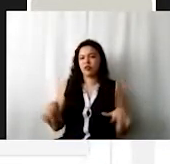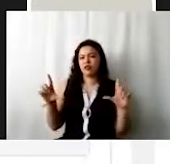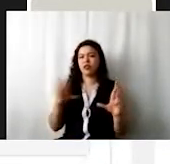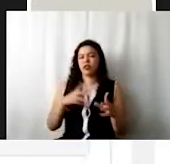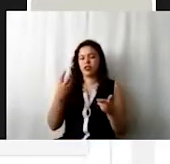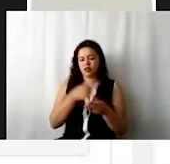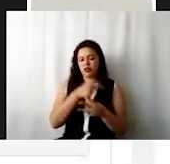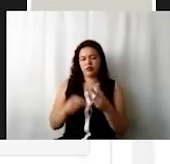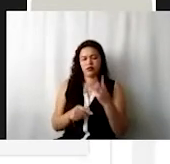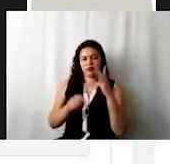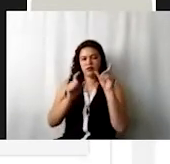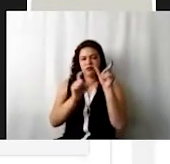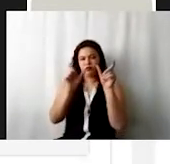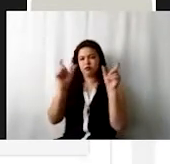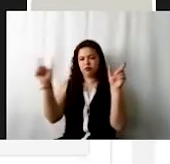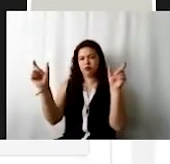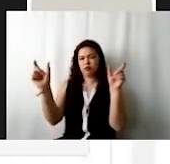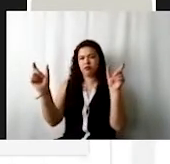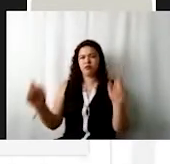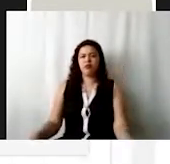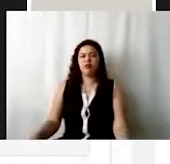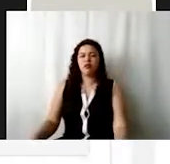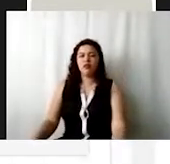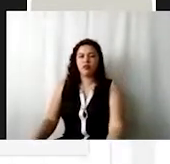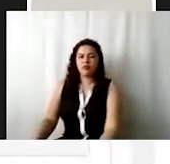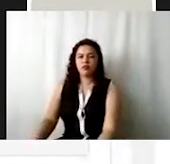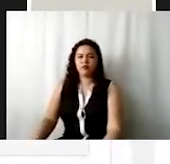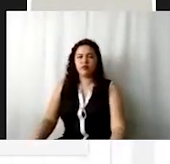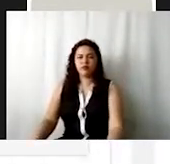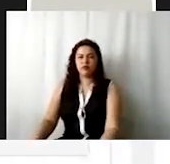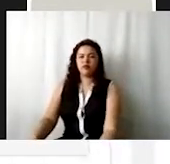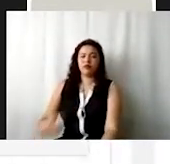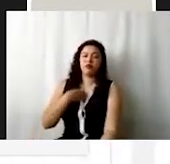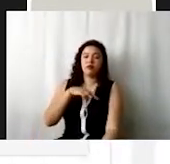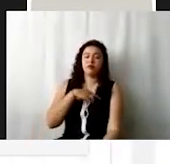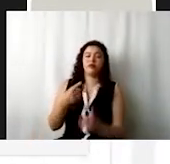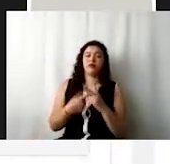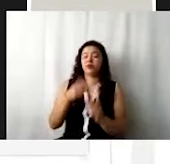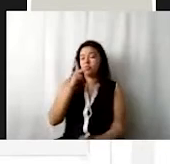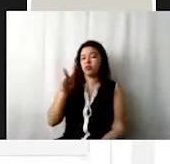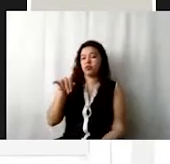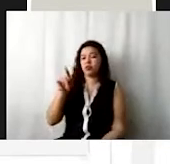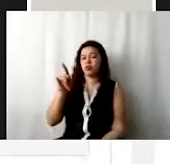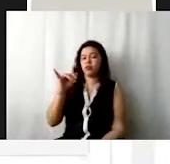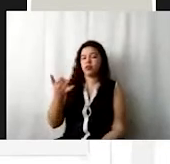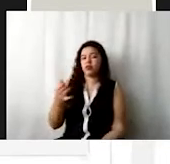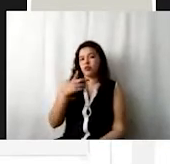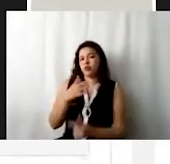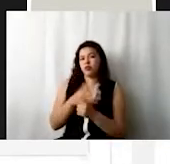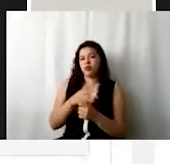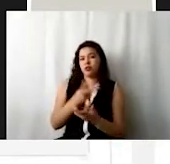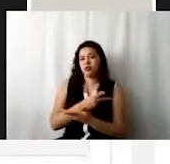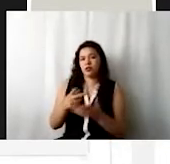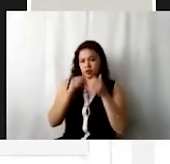pestañas. Ajá. La parte que tenemos que iniciar, como bien lo comentaba Vicky, ajá, es la de programas asistenciales.